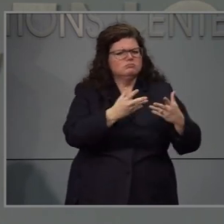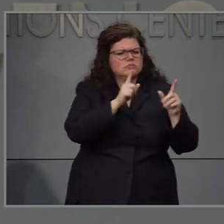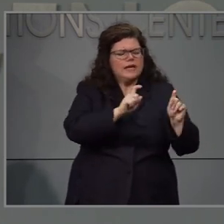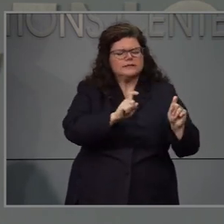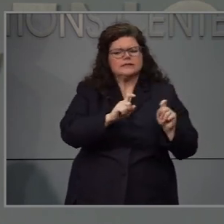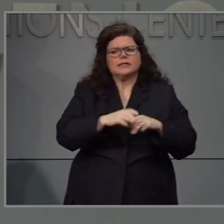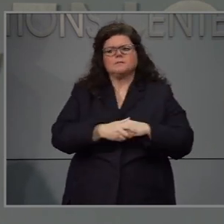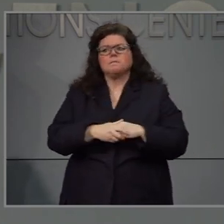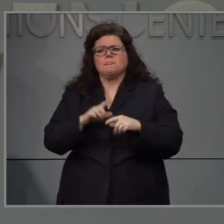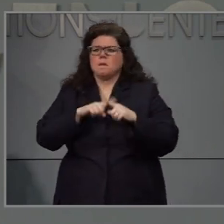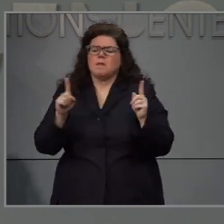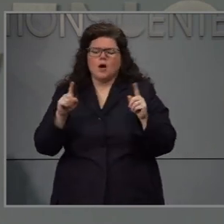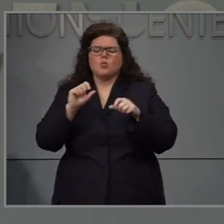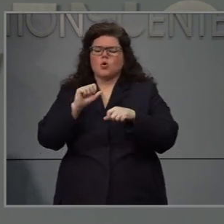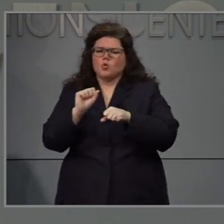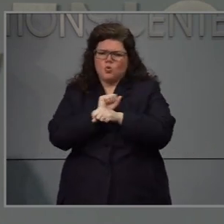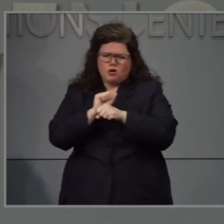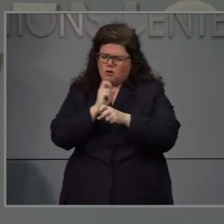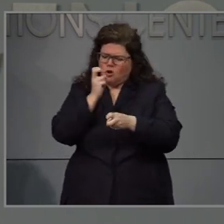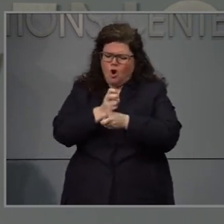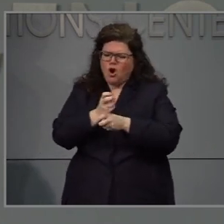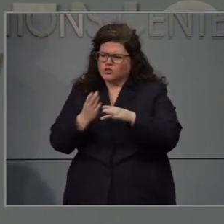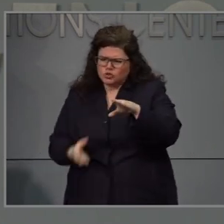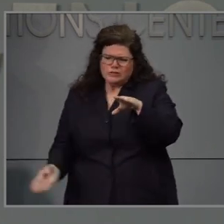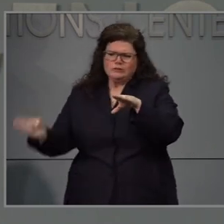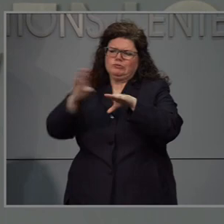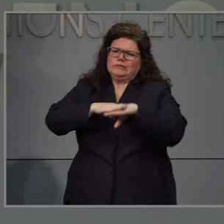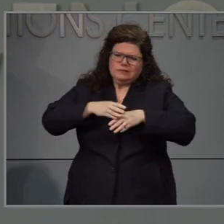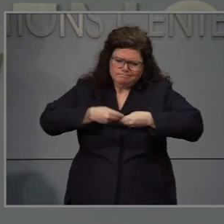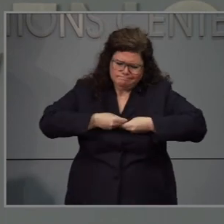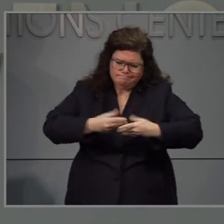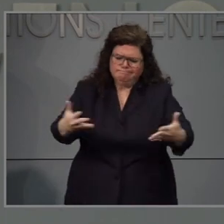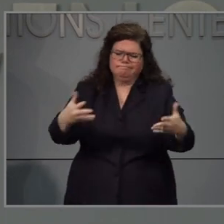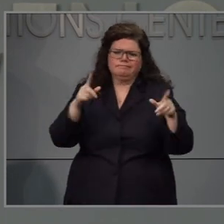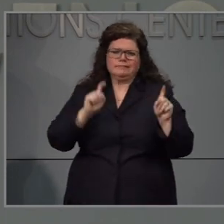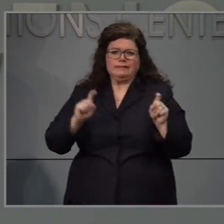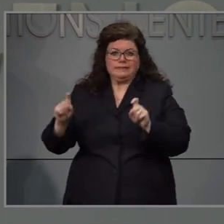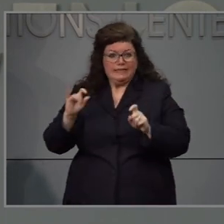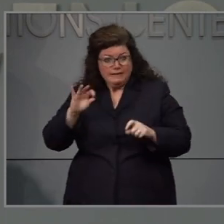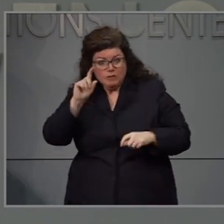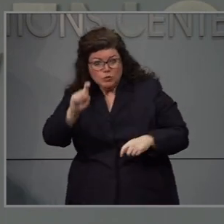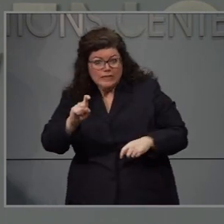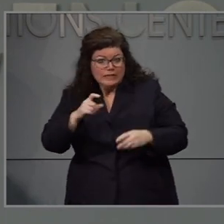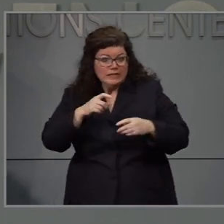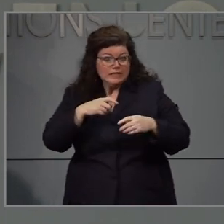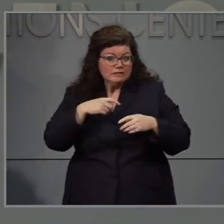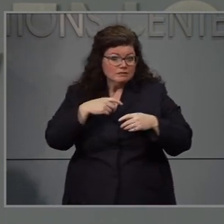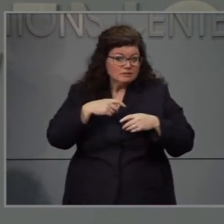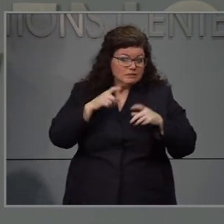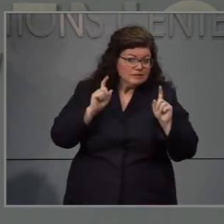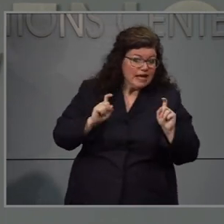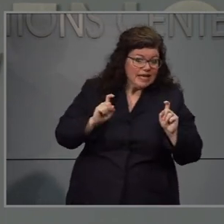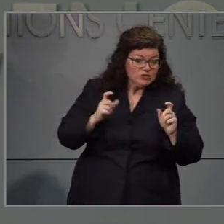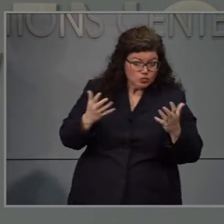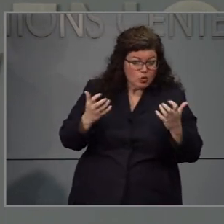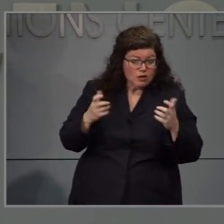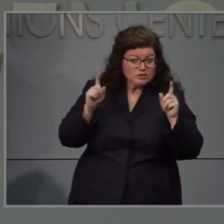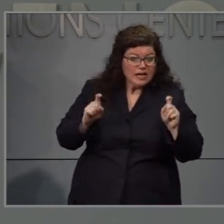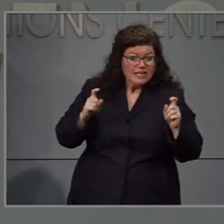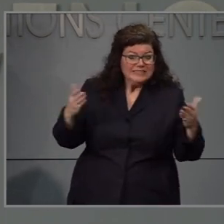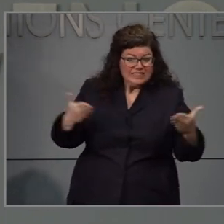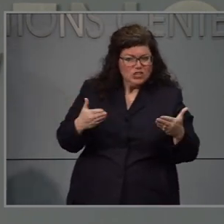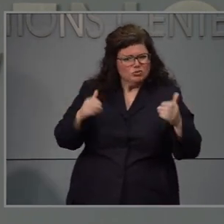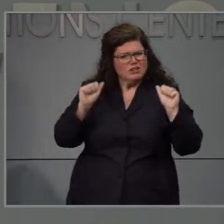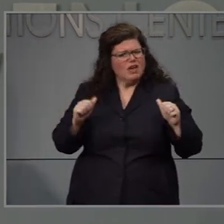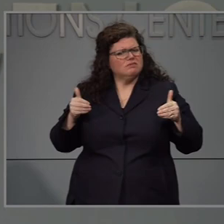a las pruebas, el criterio de pruebas para ellos, pero seguimos aumentando la capacidad de pruebas. Cualquier persona que necesite una prueba